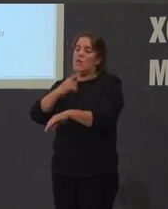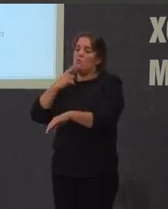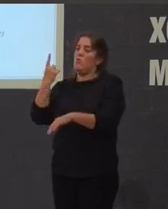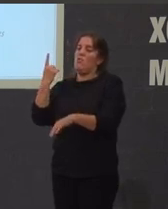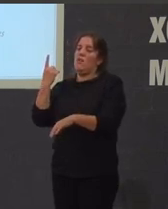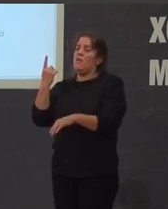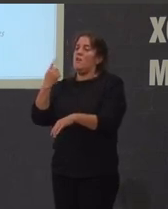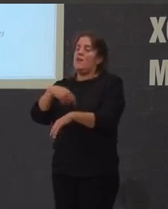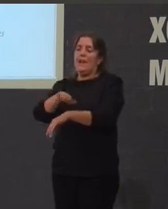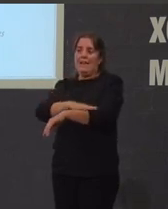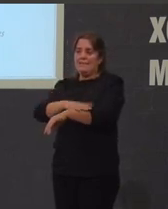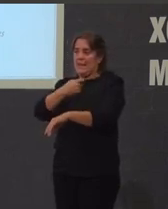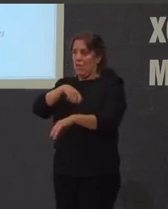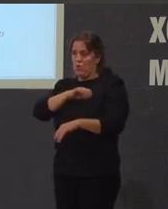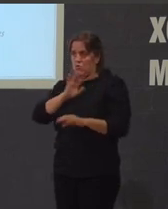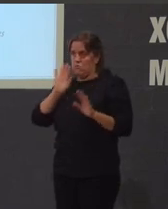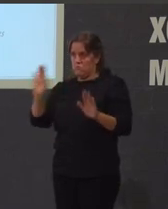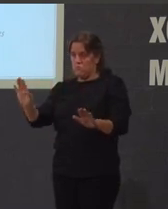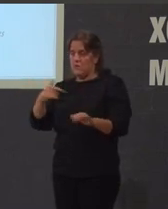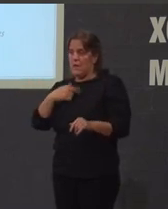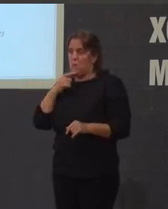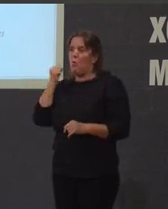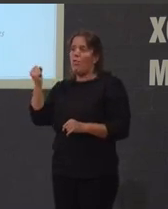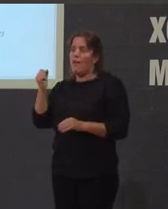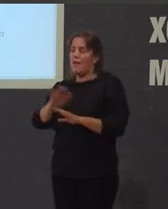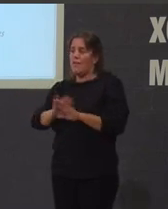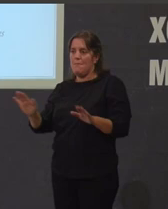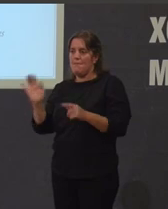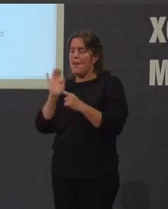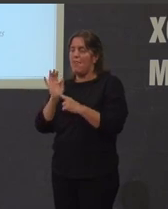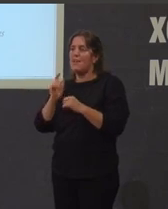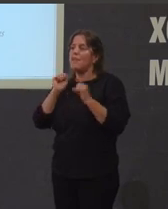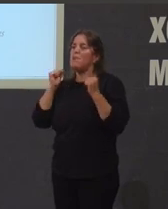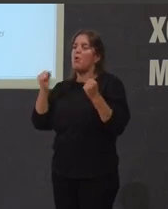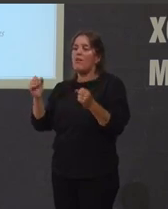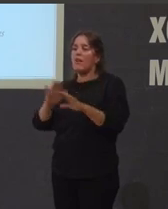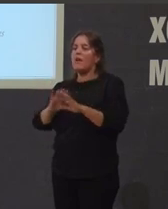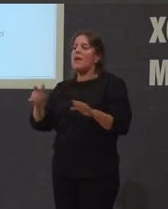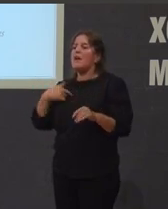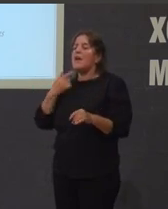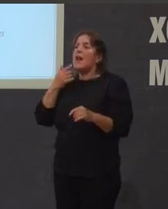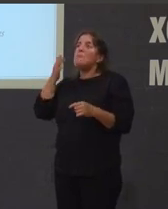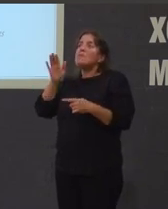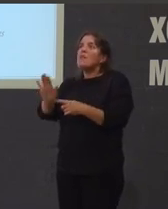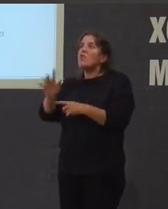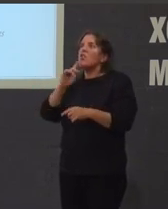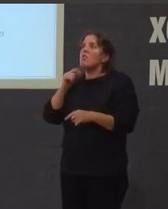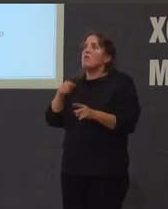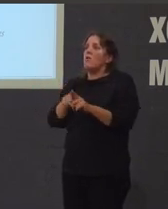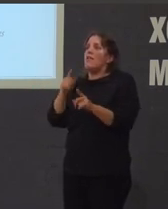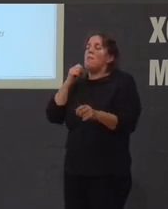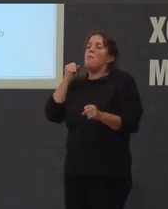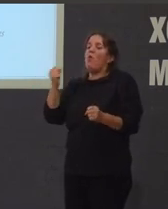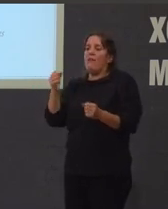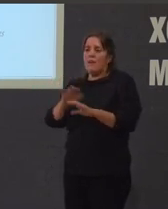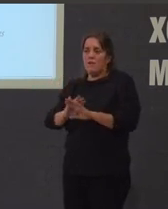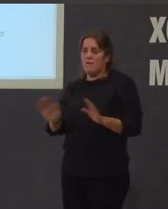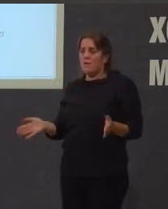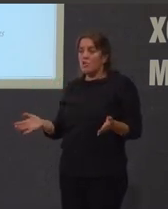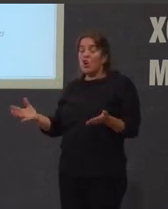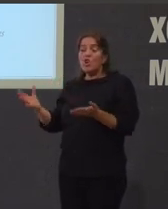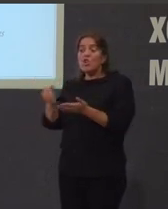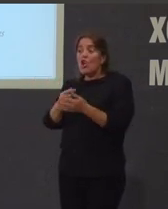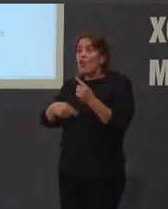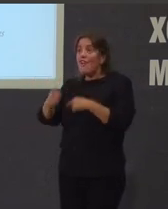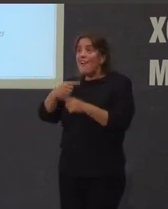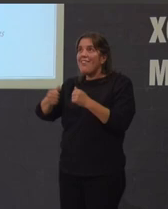Estado e cine de poder e iso é o que é Nodo representación de poder entón todo o que